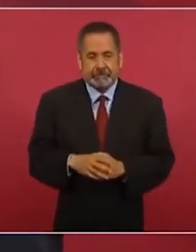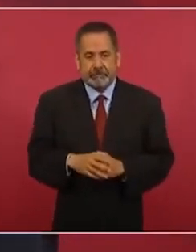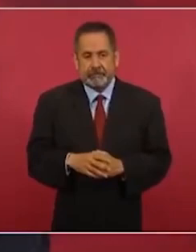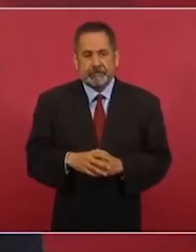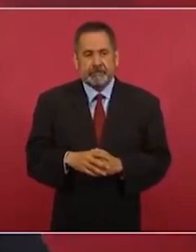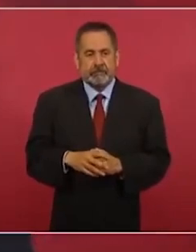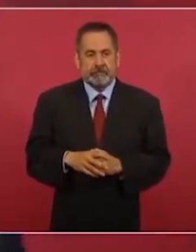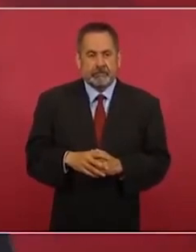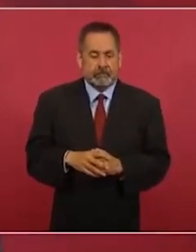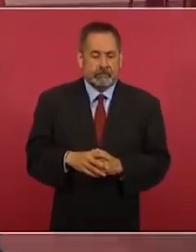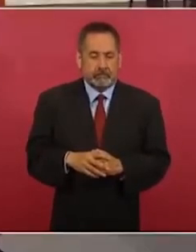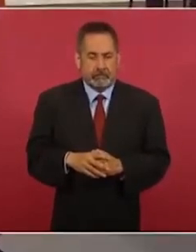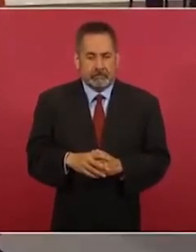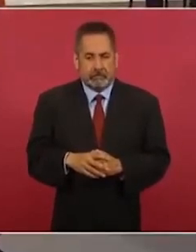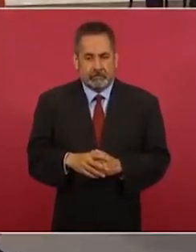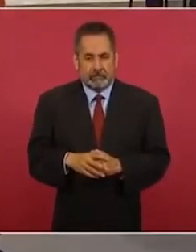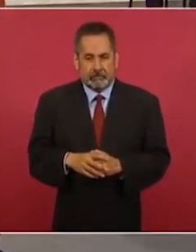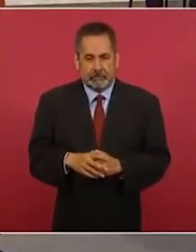pues